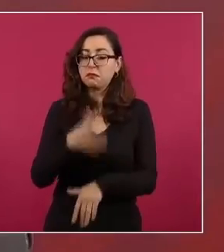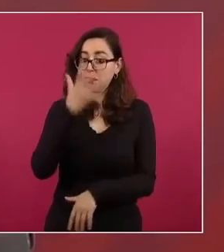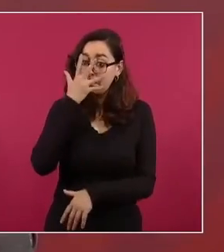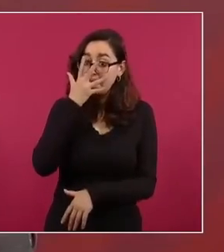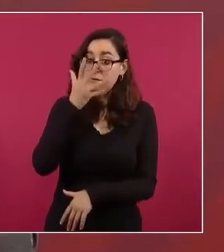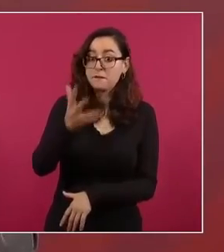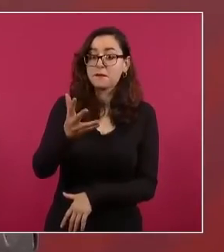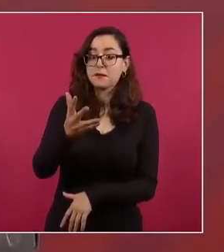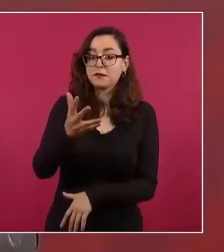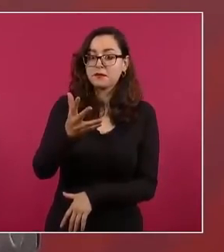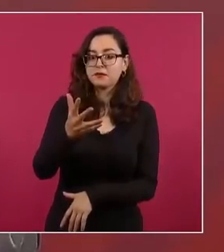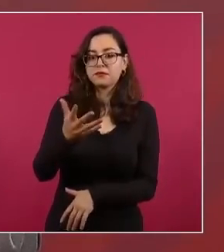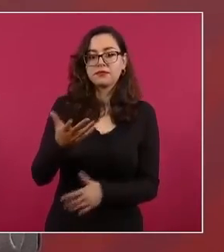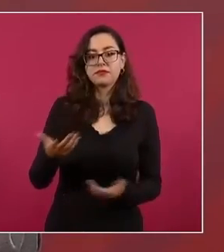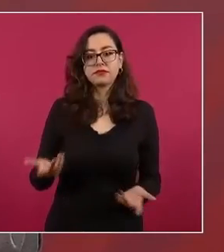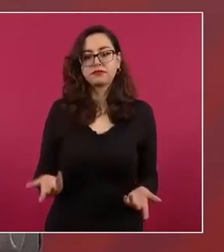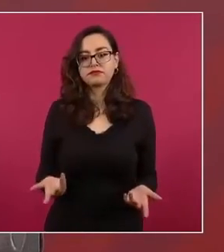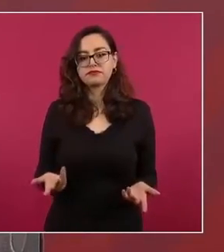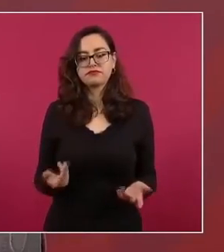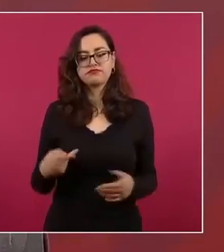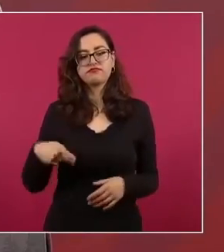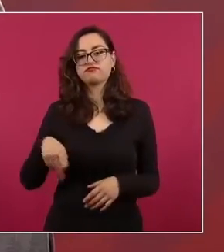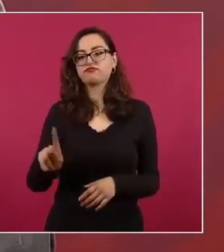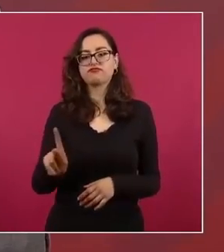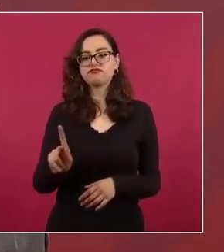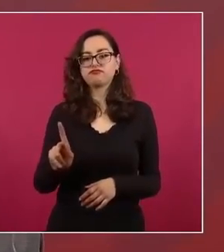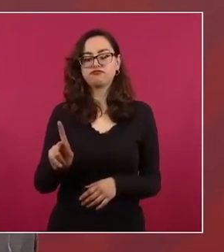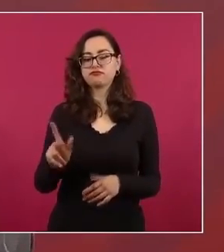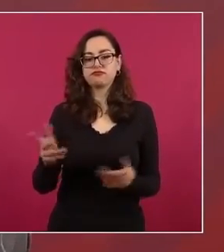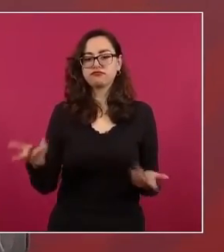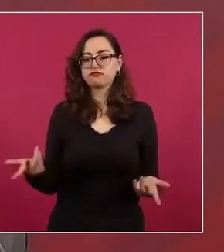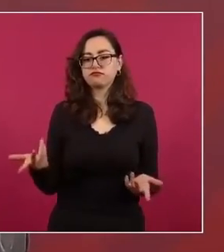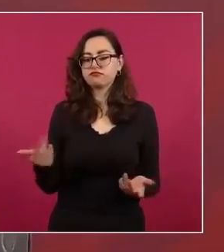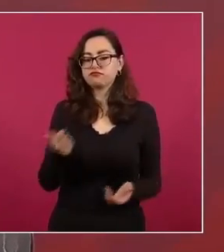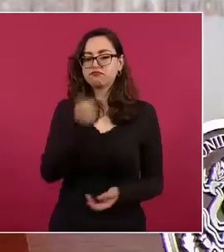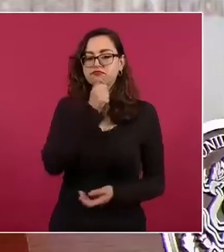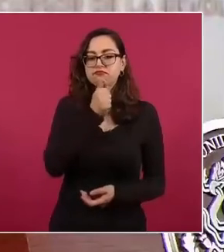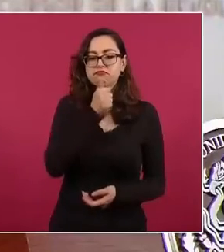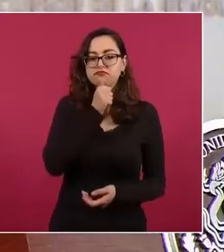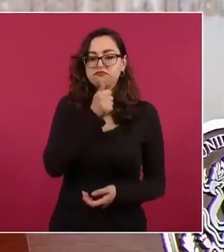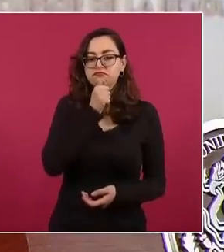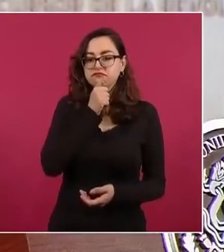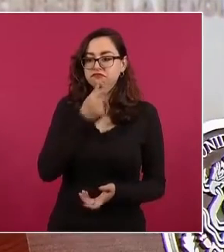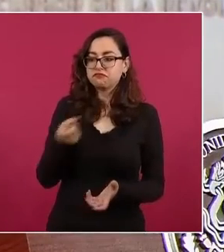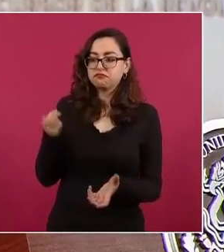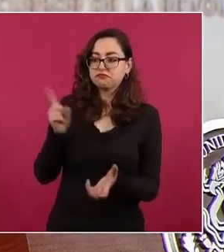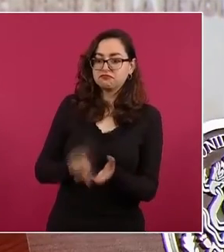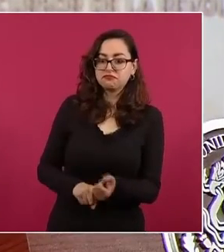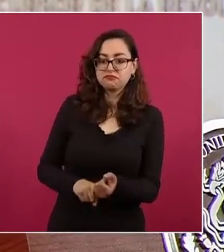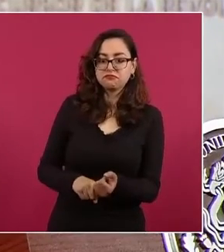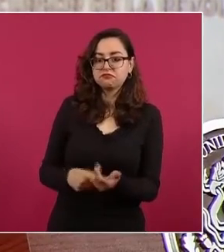Pero no estamos en esa situación, no hay normalidad jurídica.